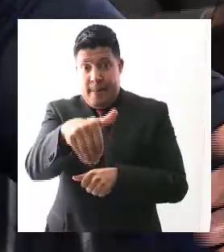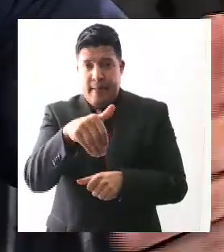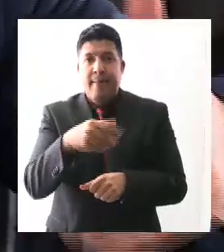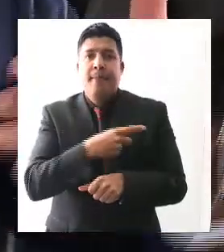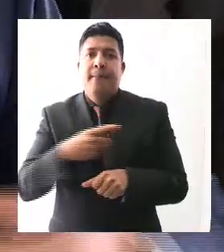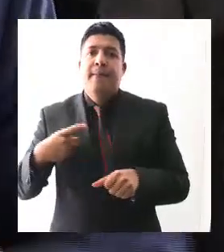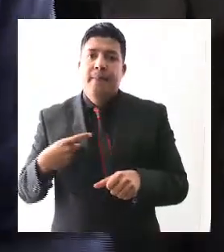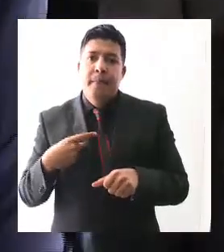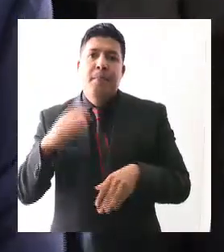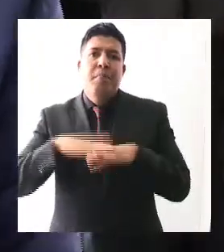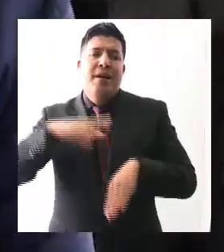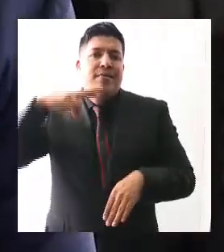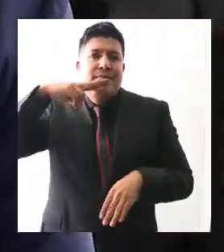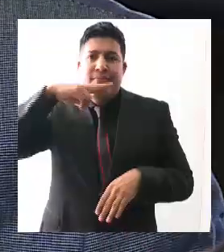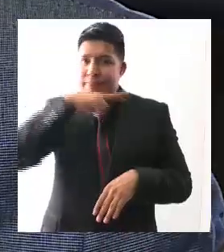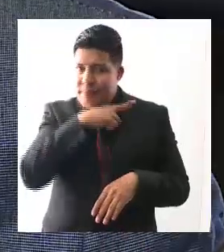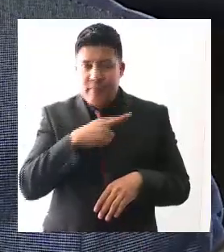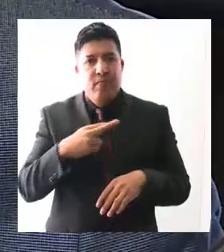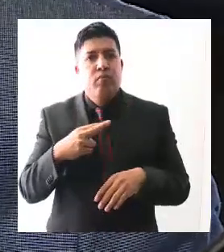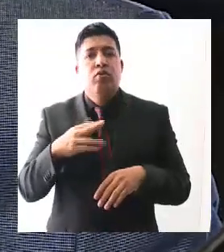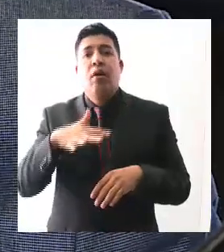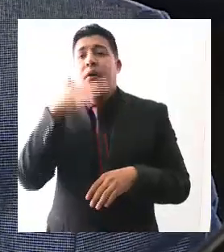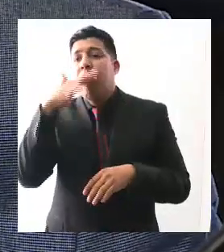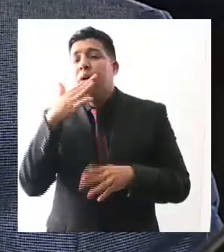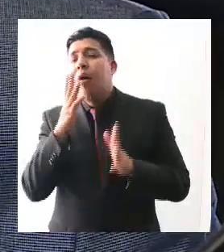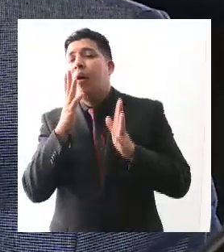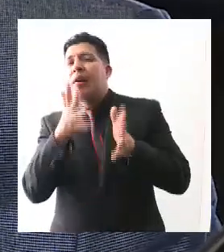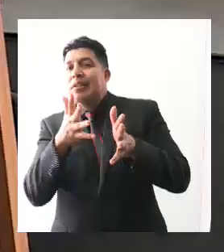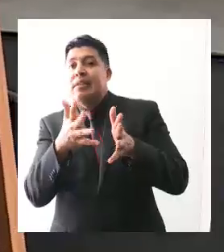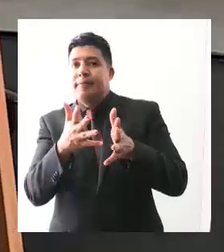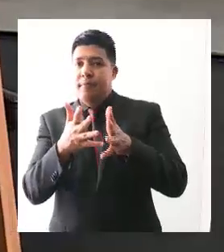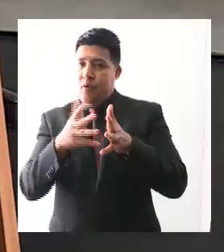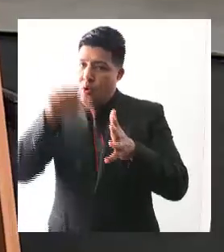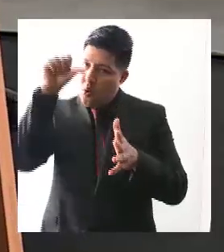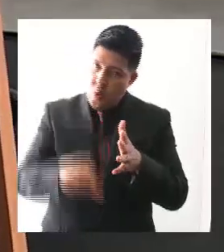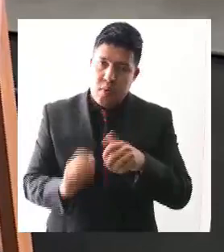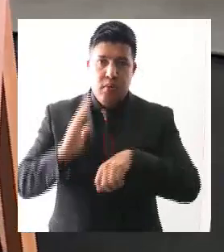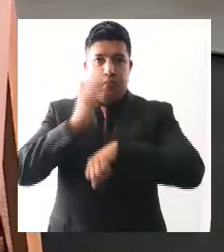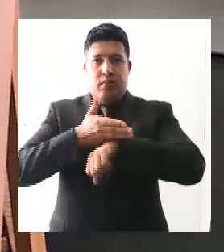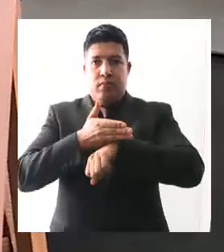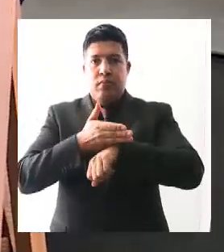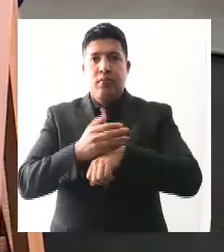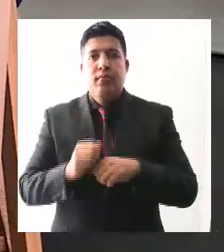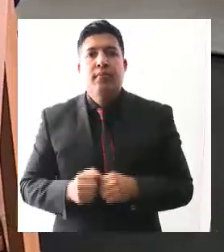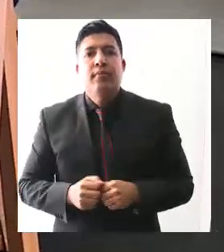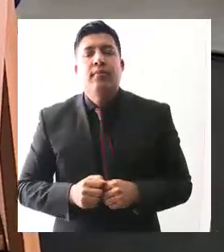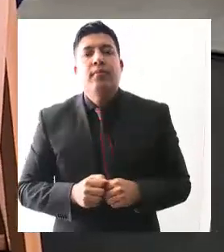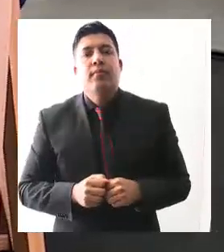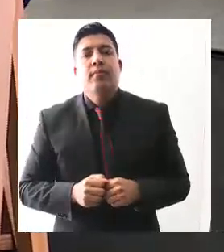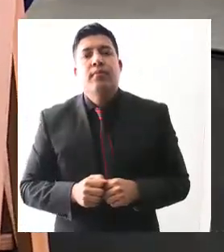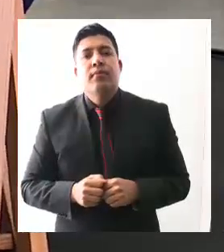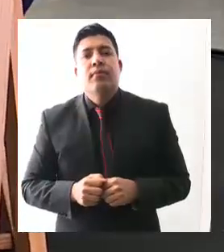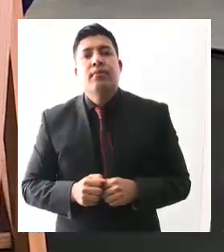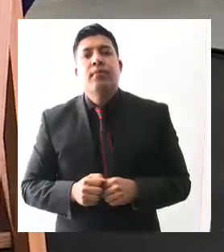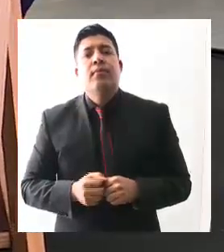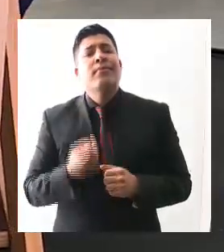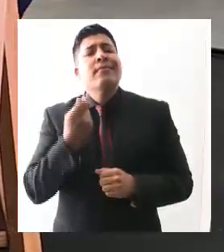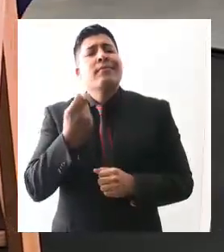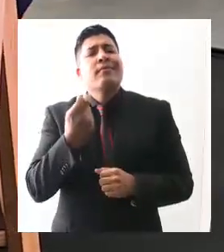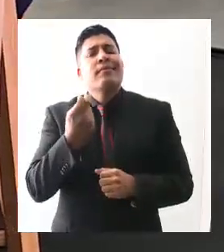avanzando más rápido contra la impunidad y castigando al delincuente. Sí, haré un poco de énfasis en esta pregunta porque